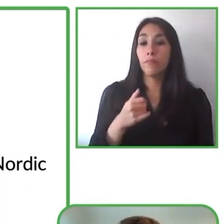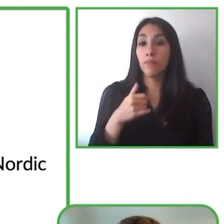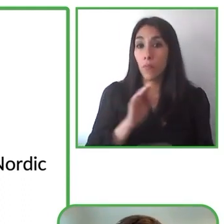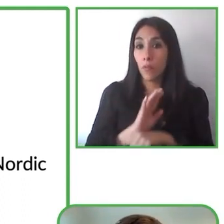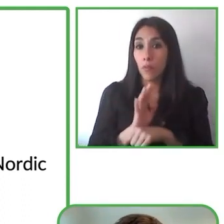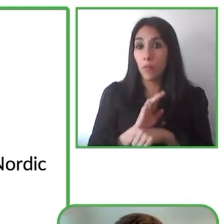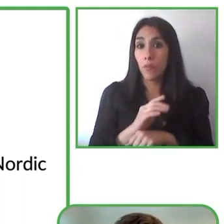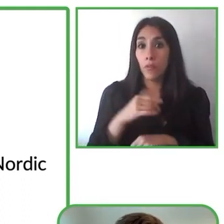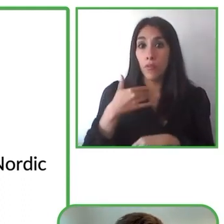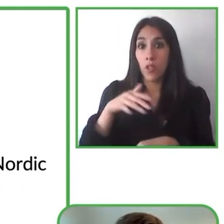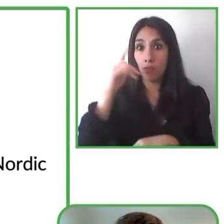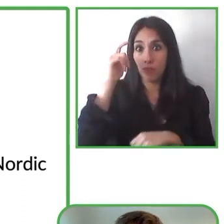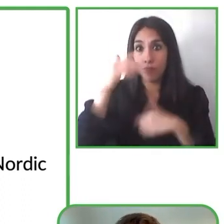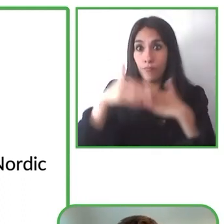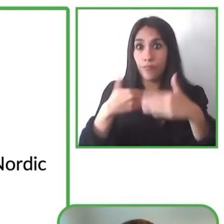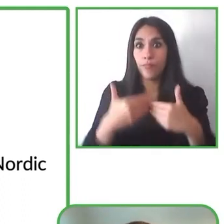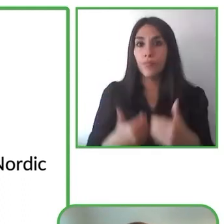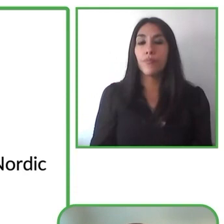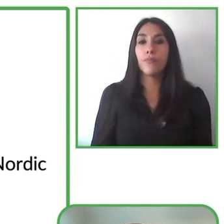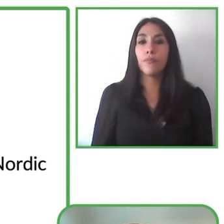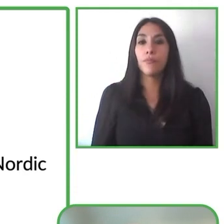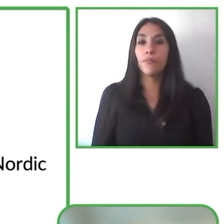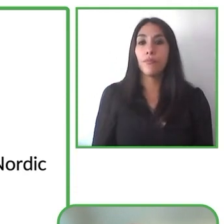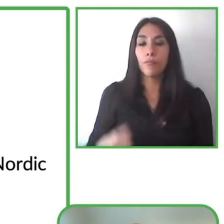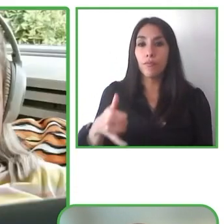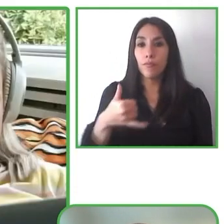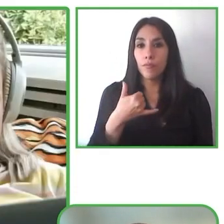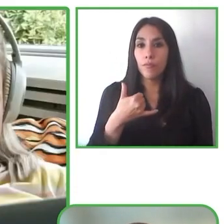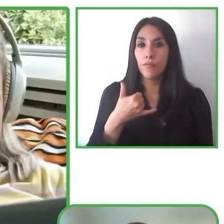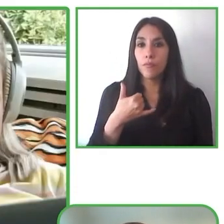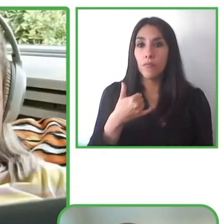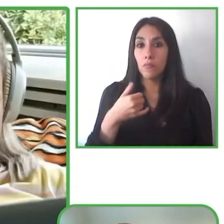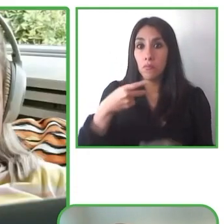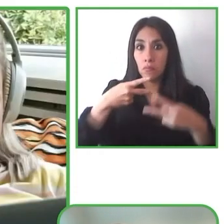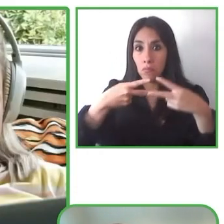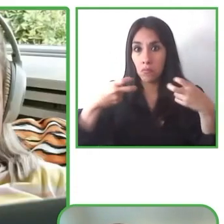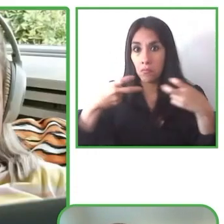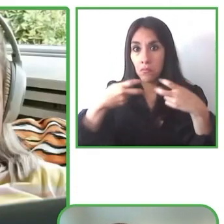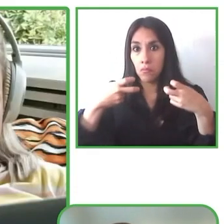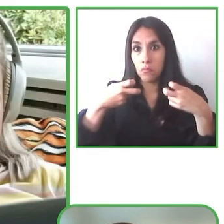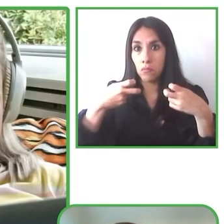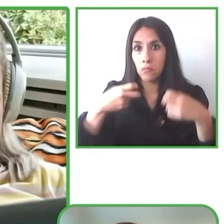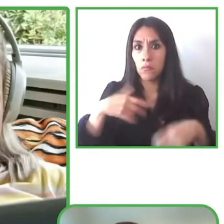que empieza la película se empieza la traducción de los subtítulos